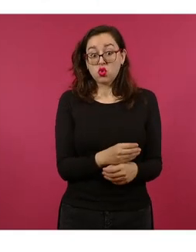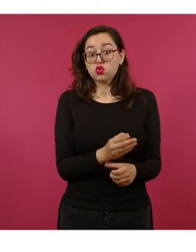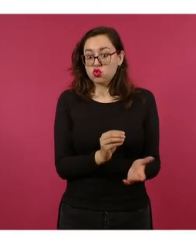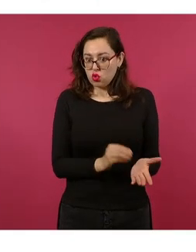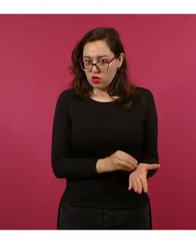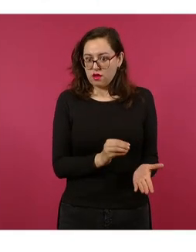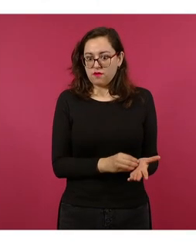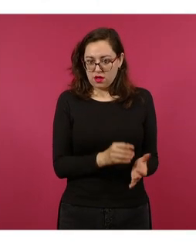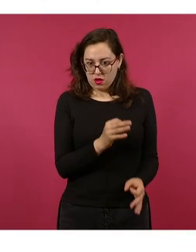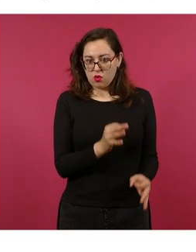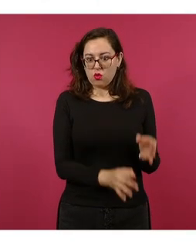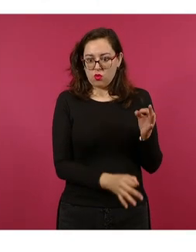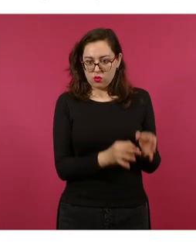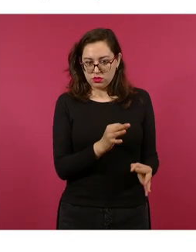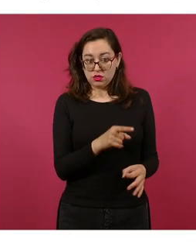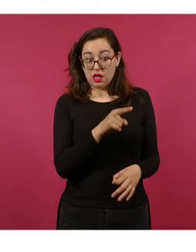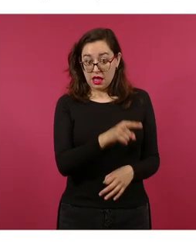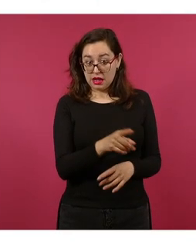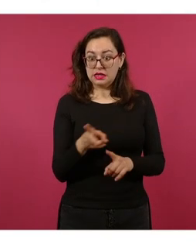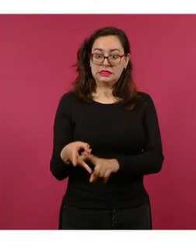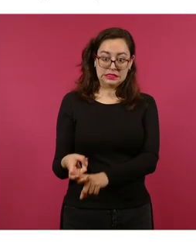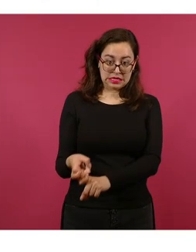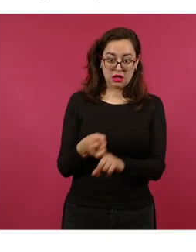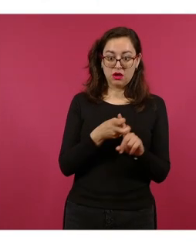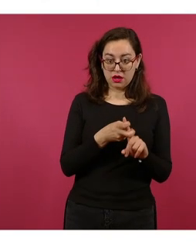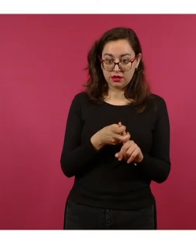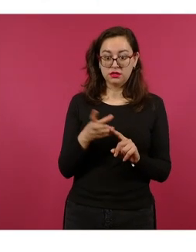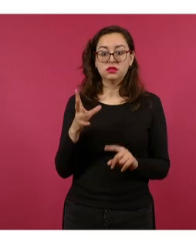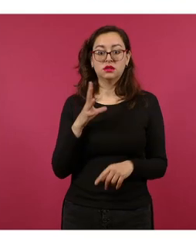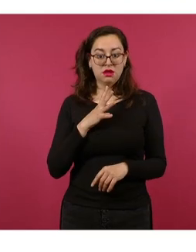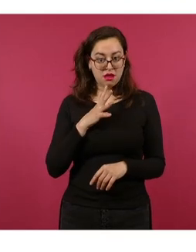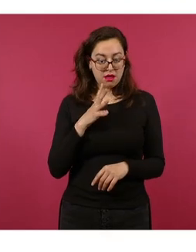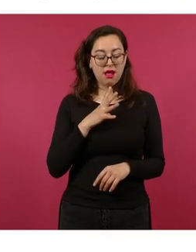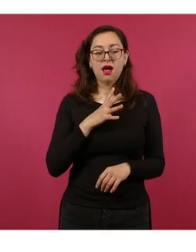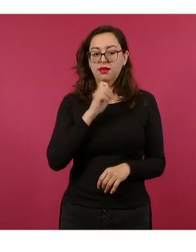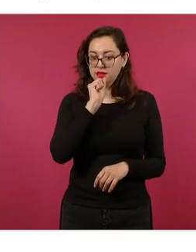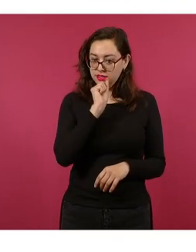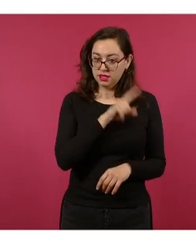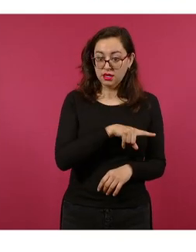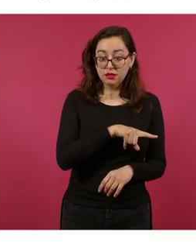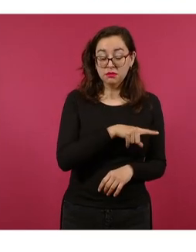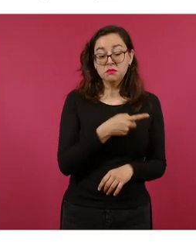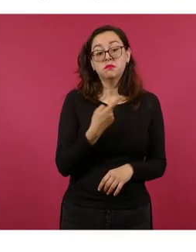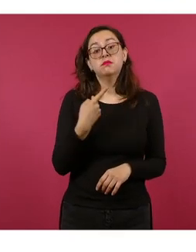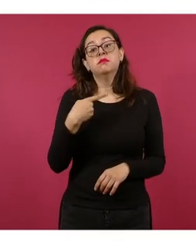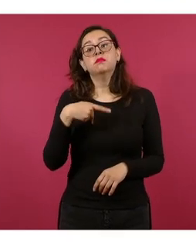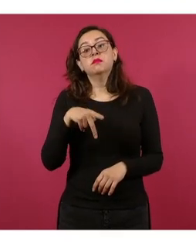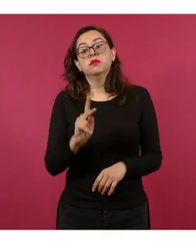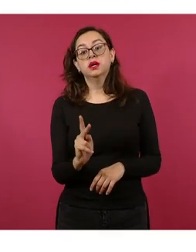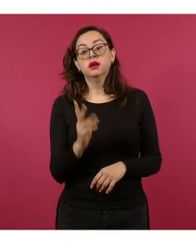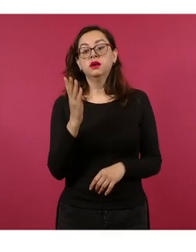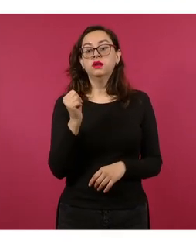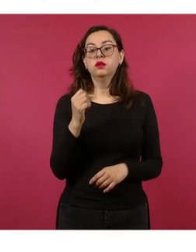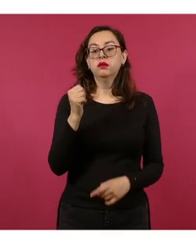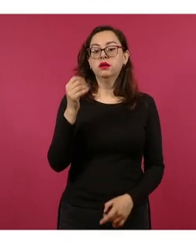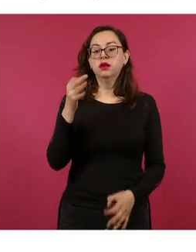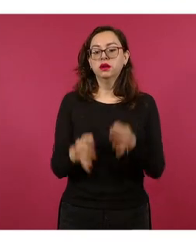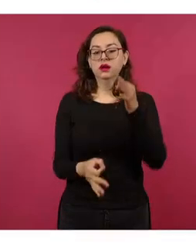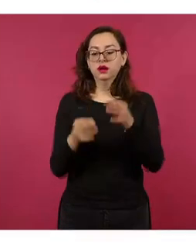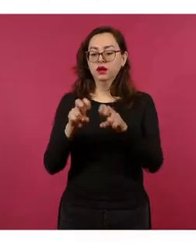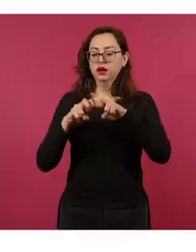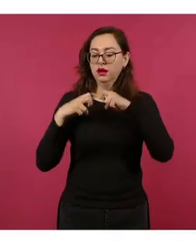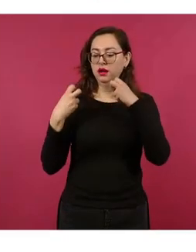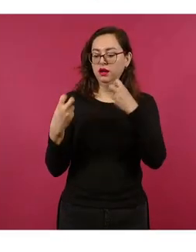por desaparición forzada. Aquí los magistrados del noveno Tribunal Colegiado en Materia